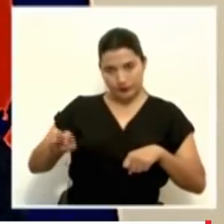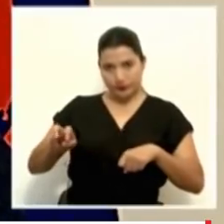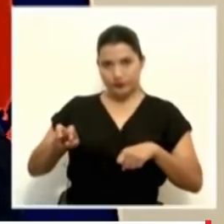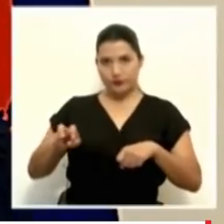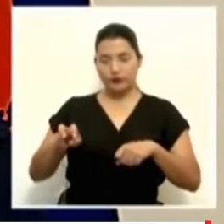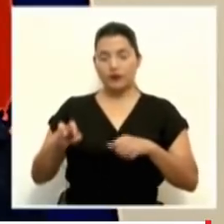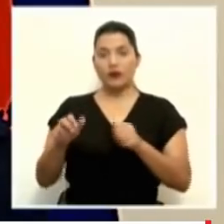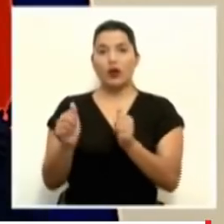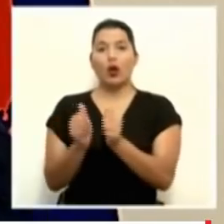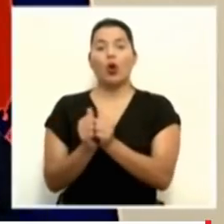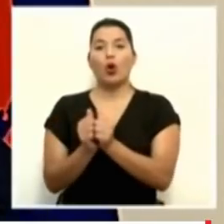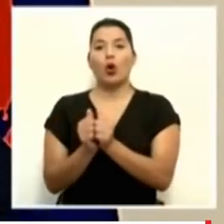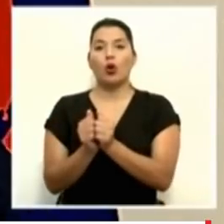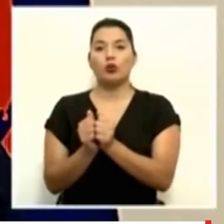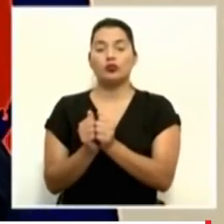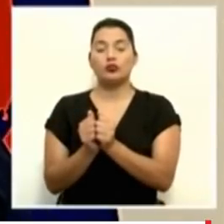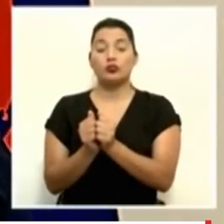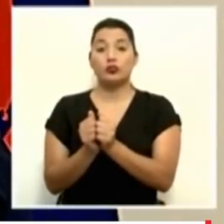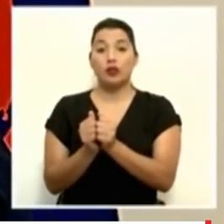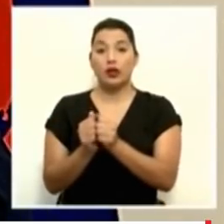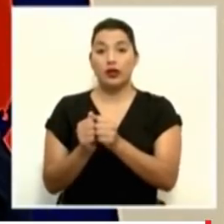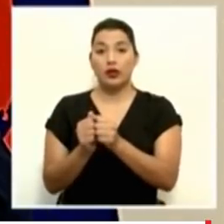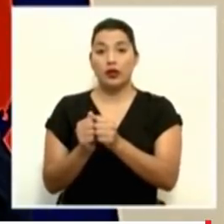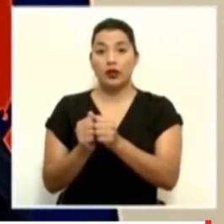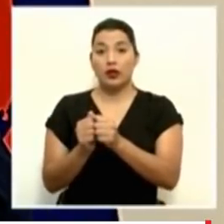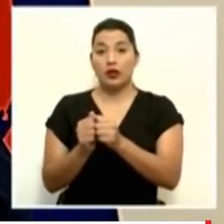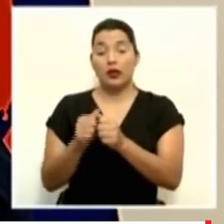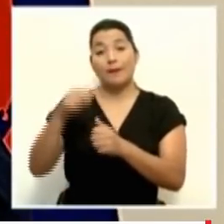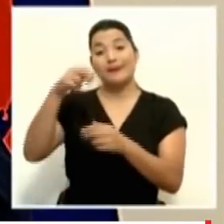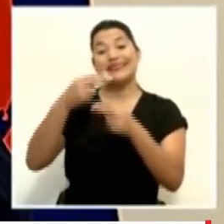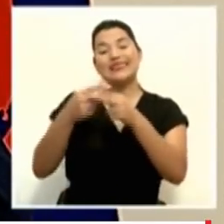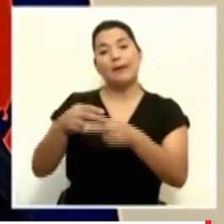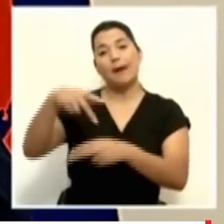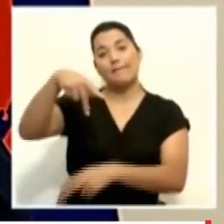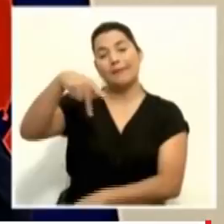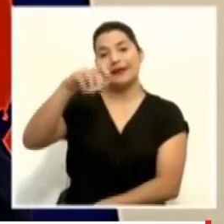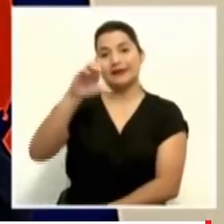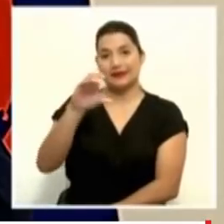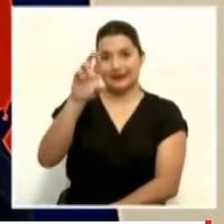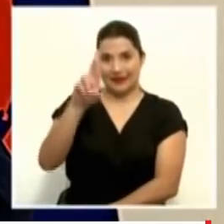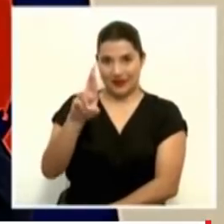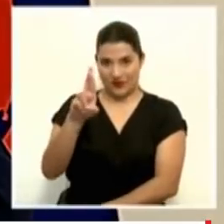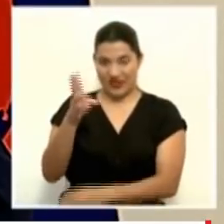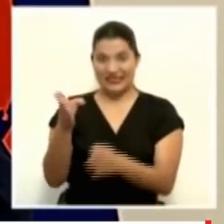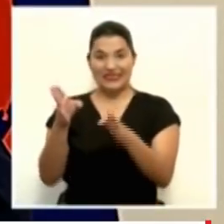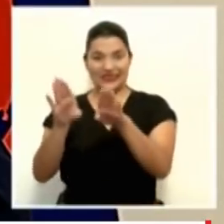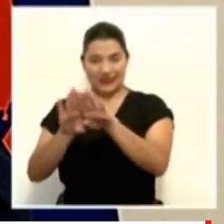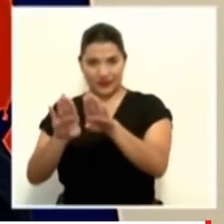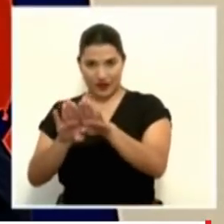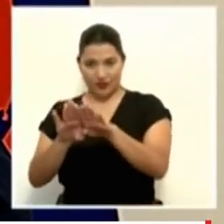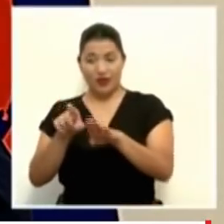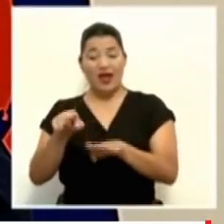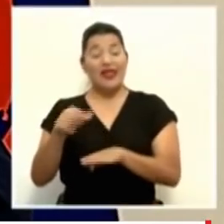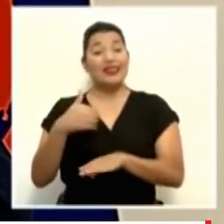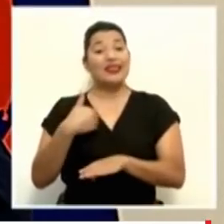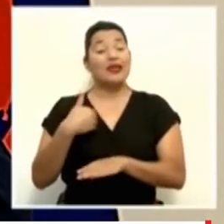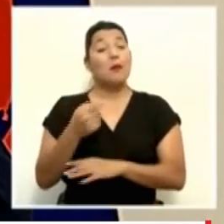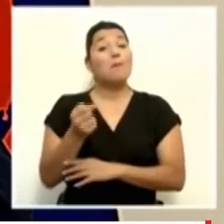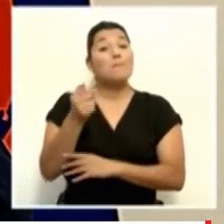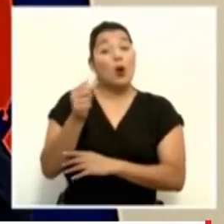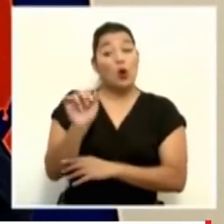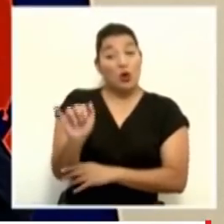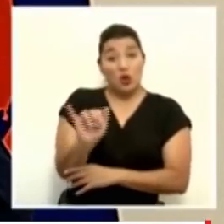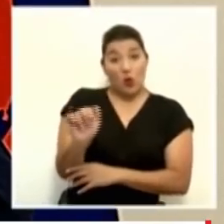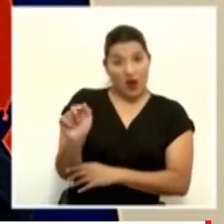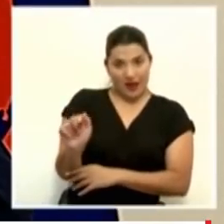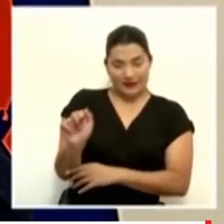son consumibles que se llama PCR cerrado. Tenemos pocos de esos, entonces no se